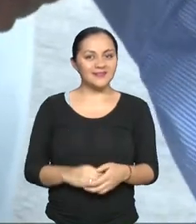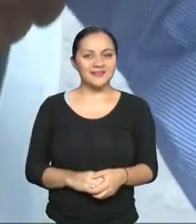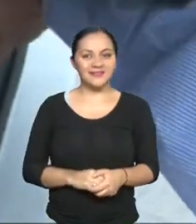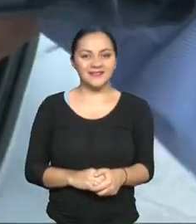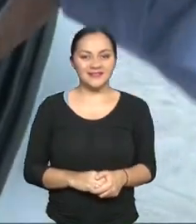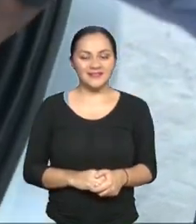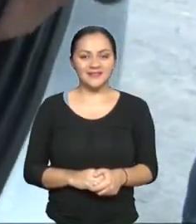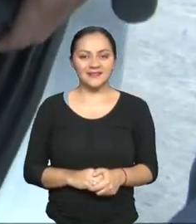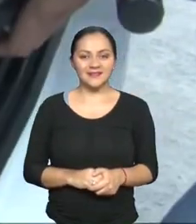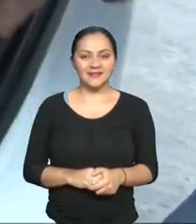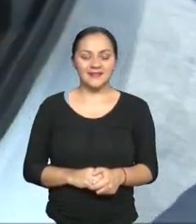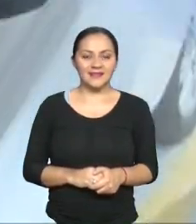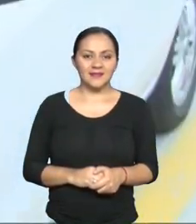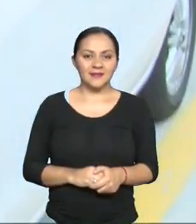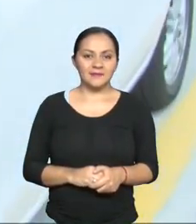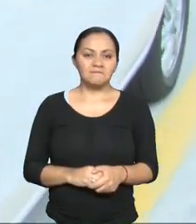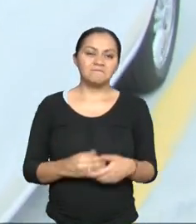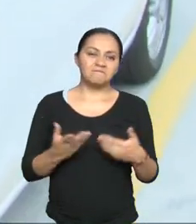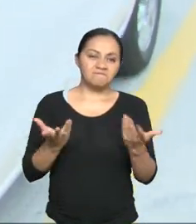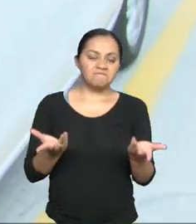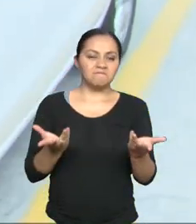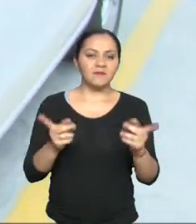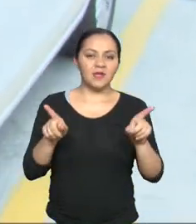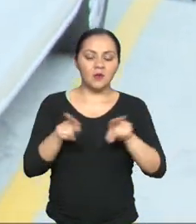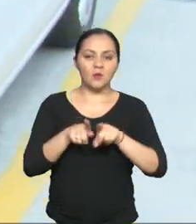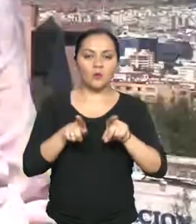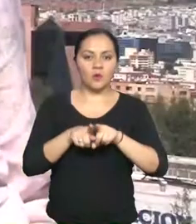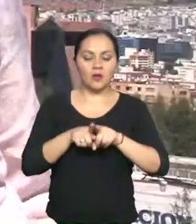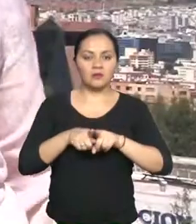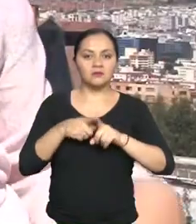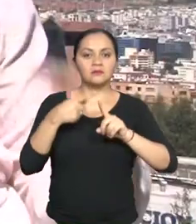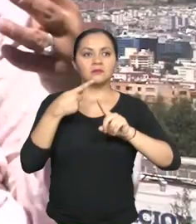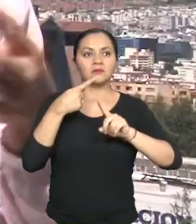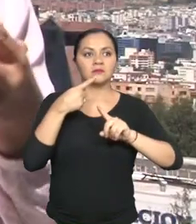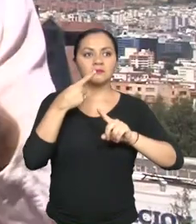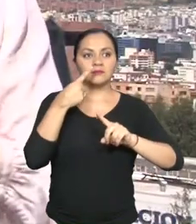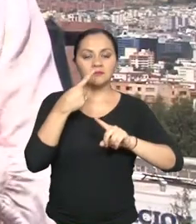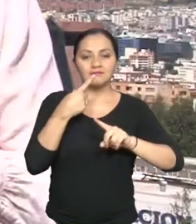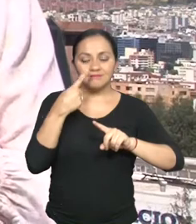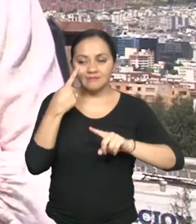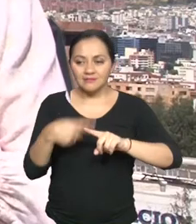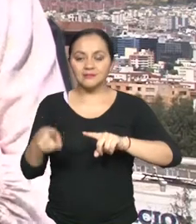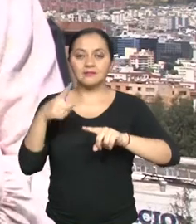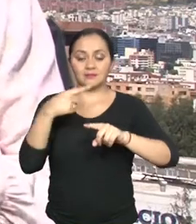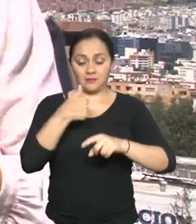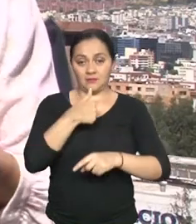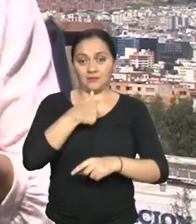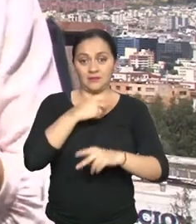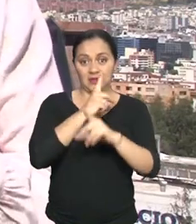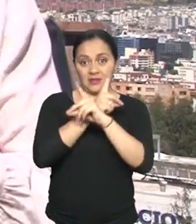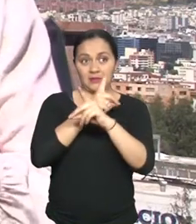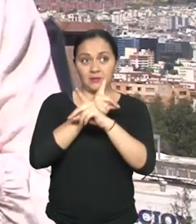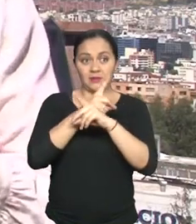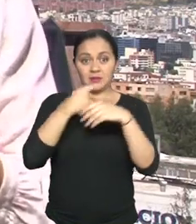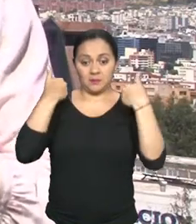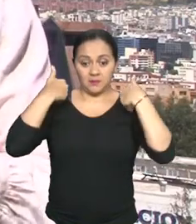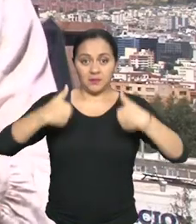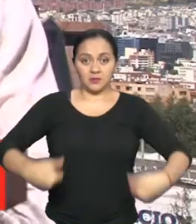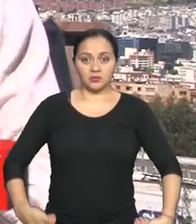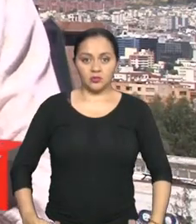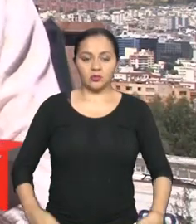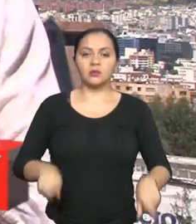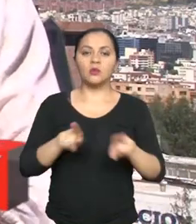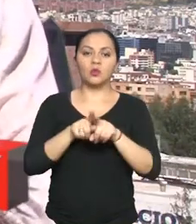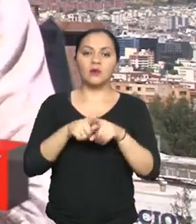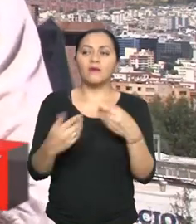creo que vencer los diferentes aspectos que una persona con discapacidad tiene no